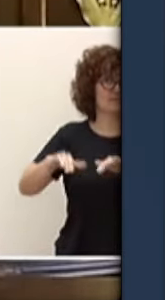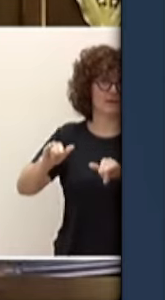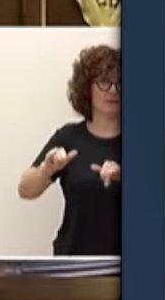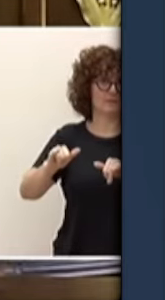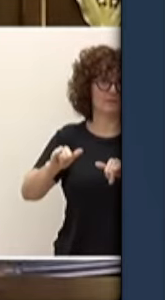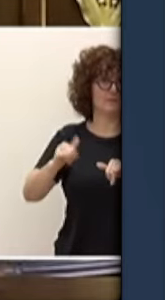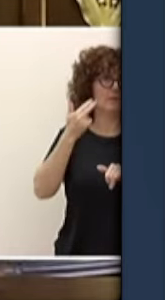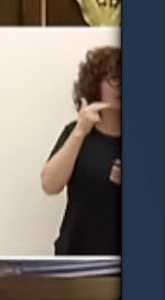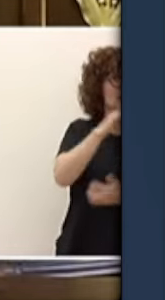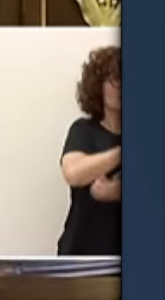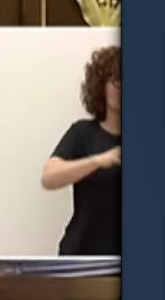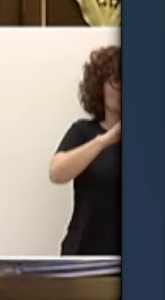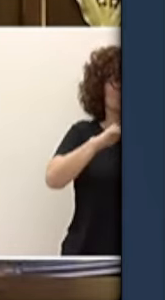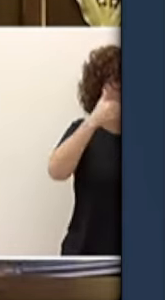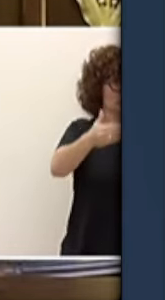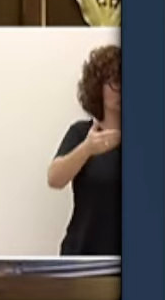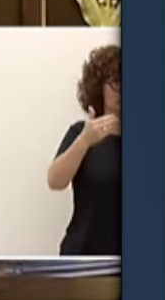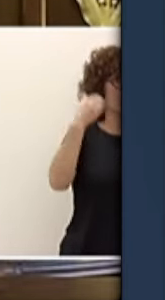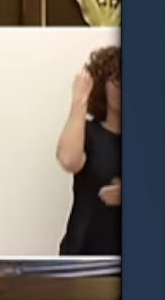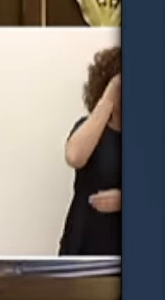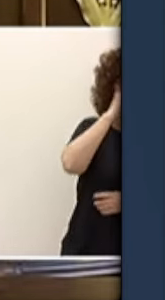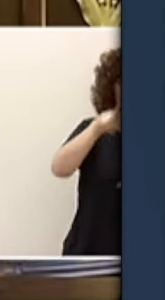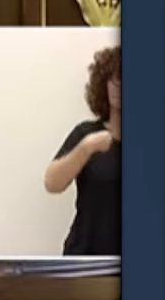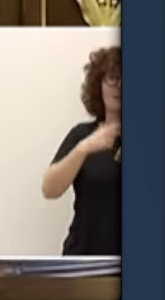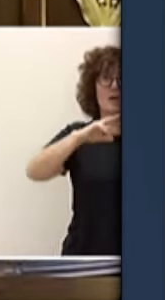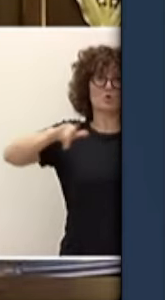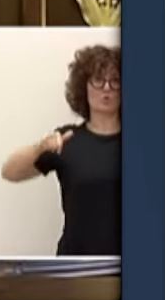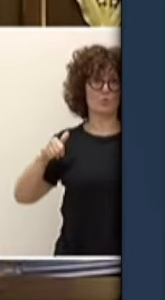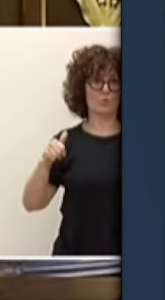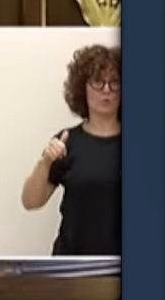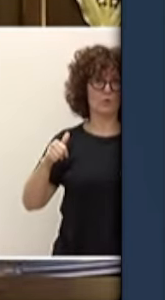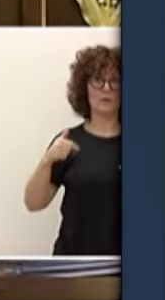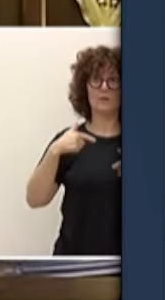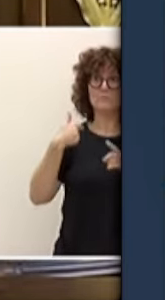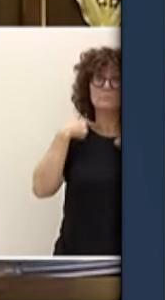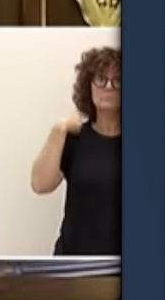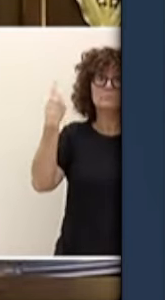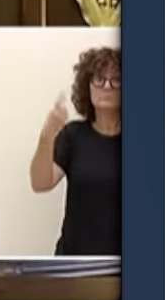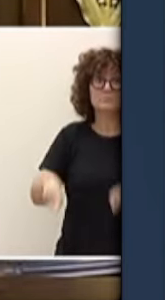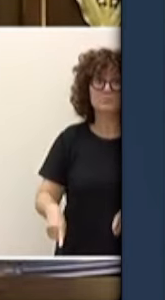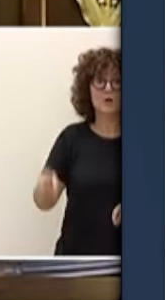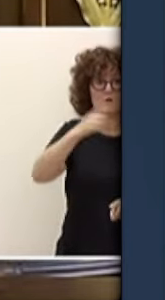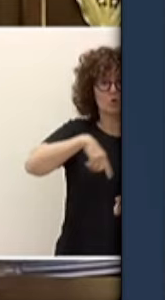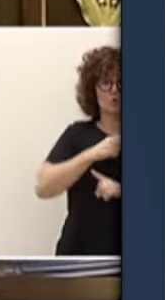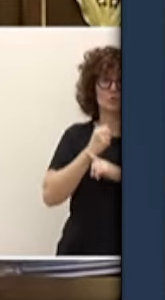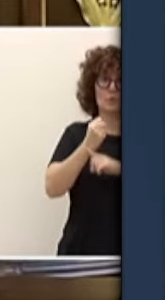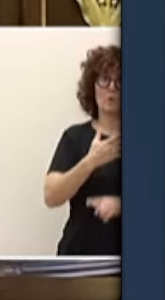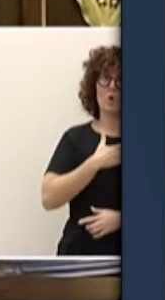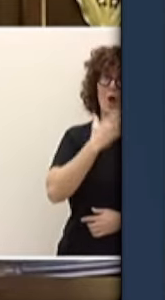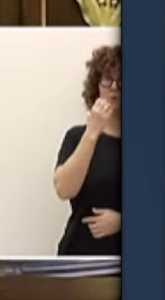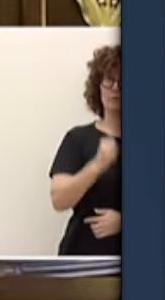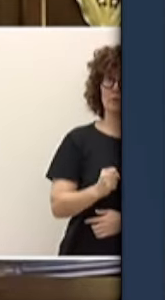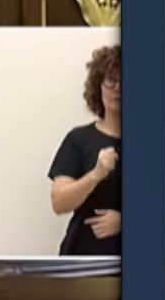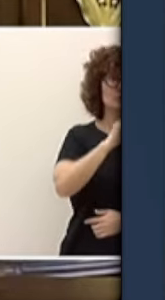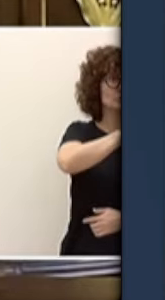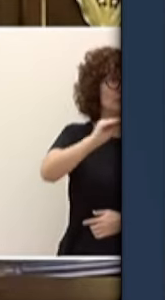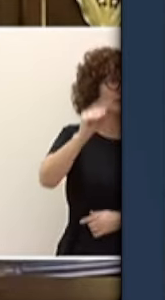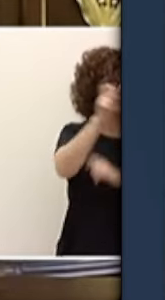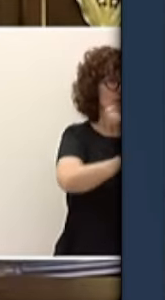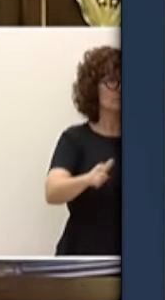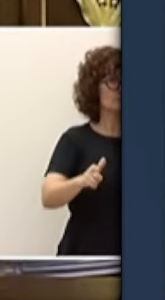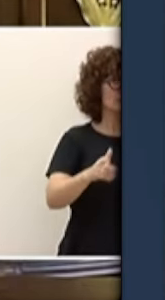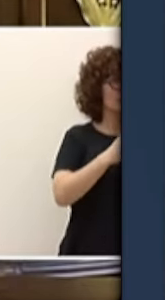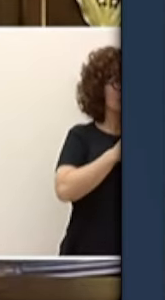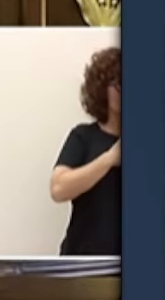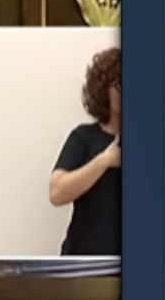exigiendo a los ayuntamientos que den la voz a los ciudadanos para preguntarles si están a favor o en contra de la instalación de centros de menas y de